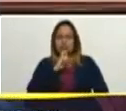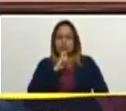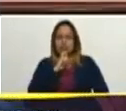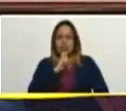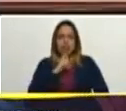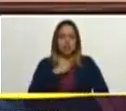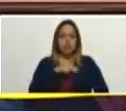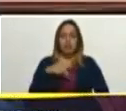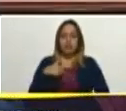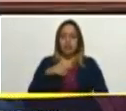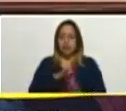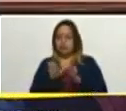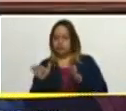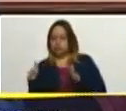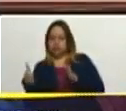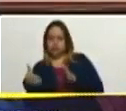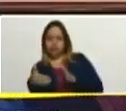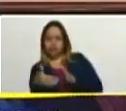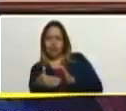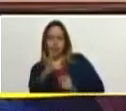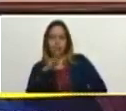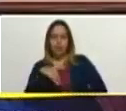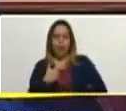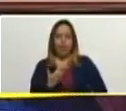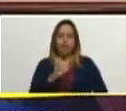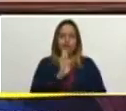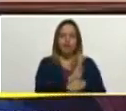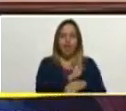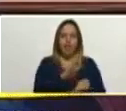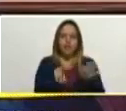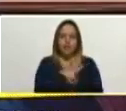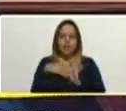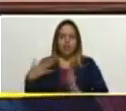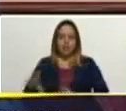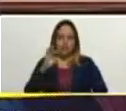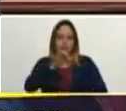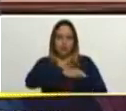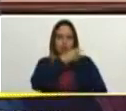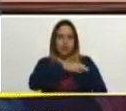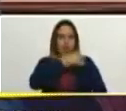salimos por un lado para garantizarle los derechos sociales a nuestro pueblo.